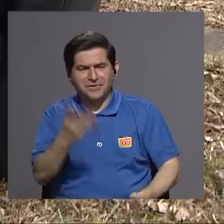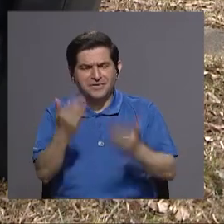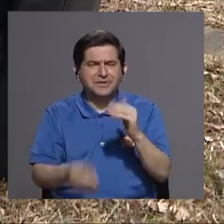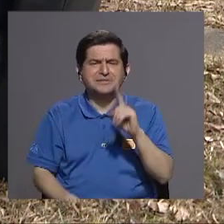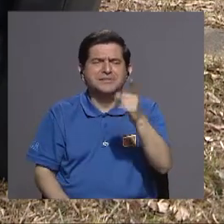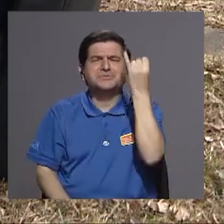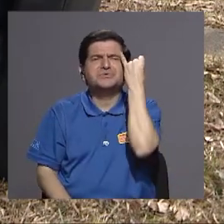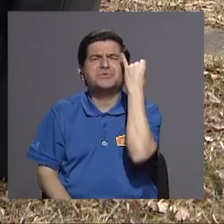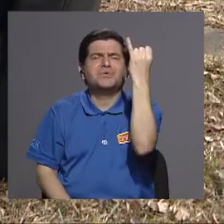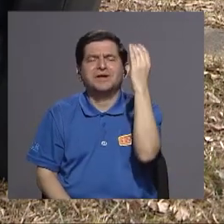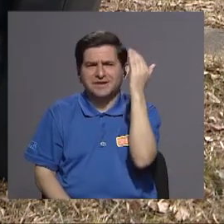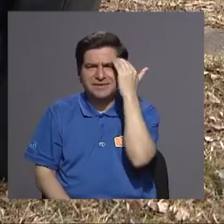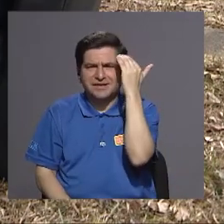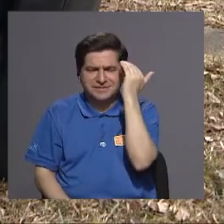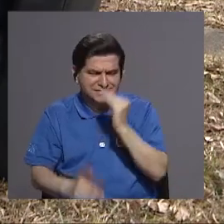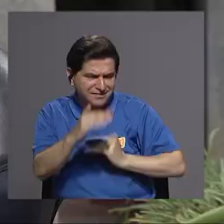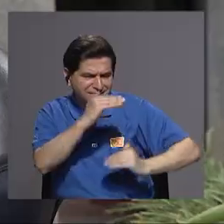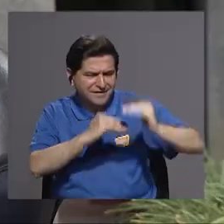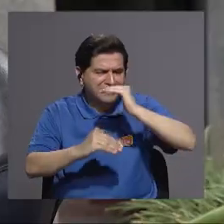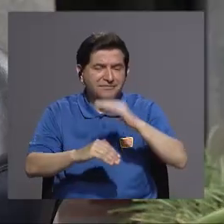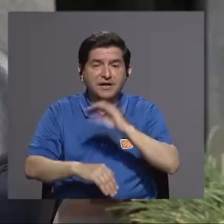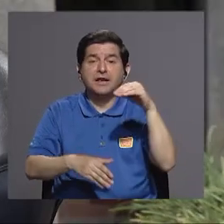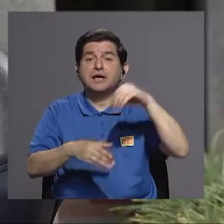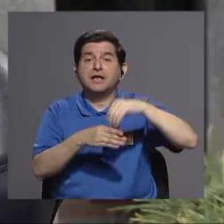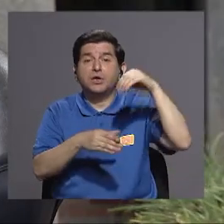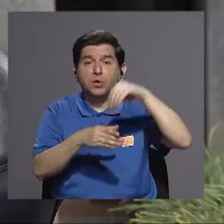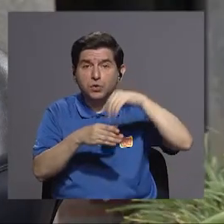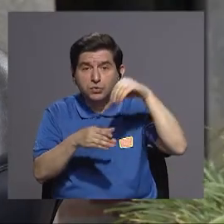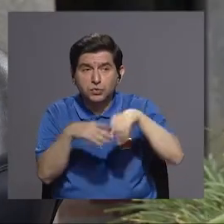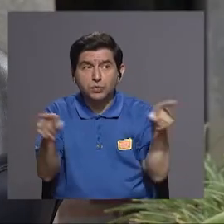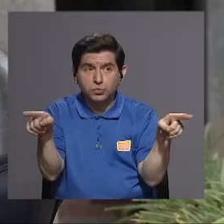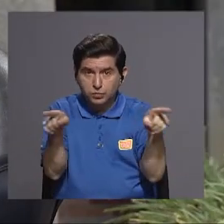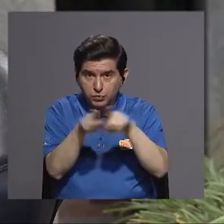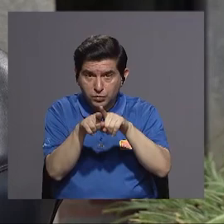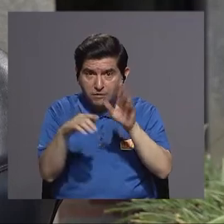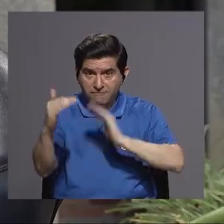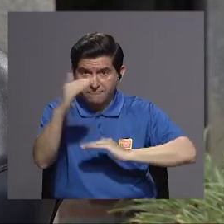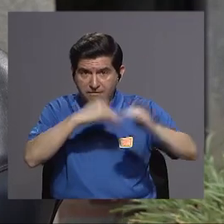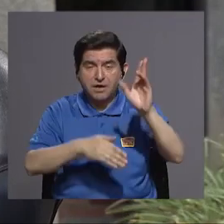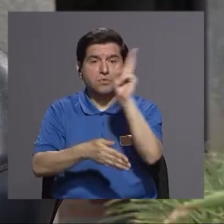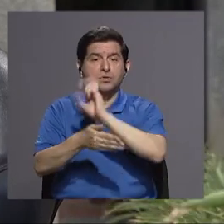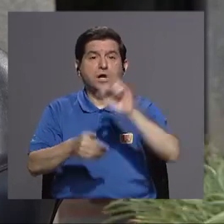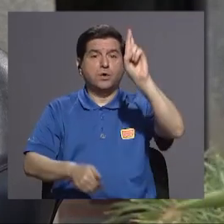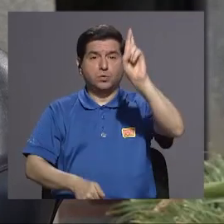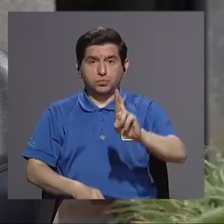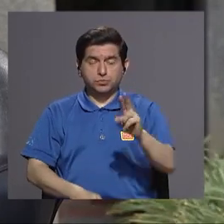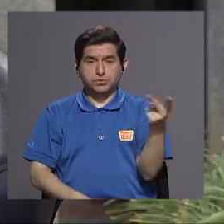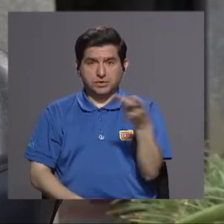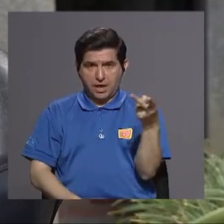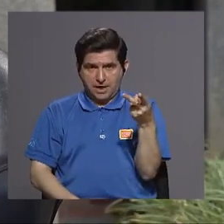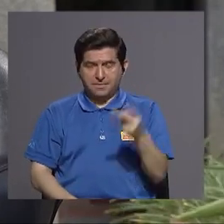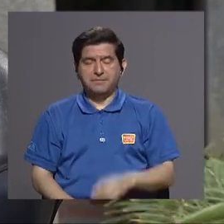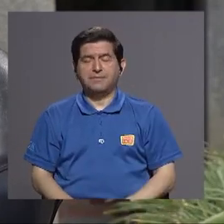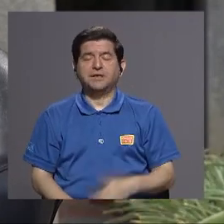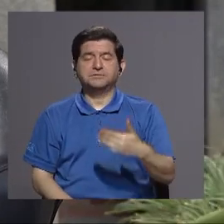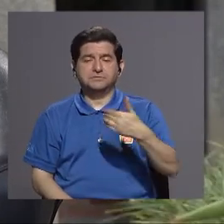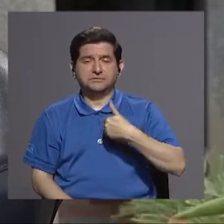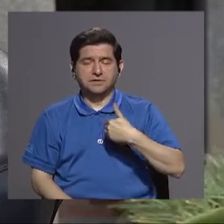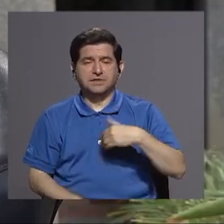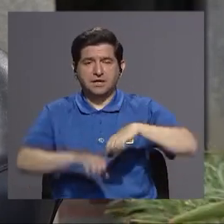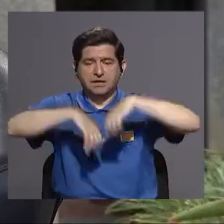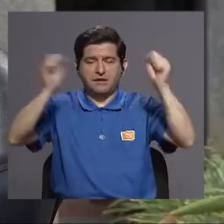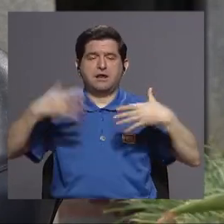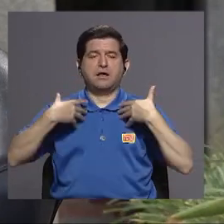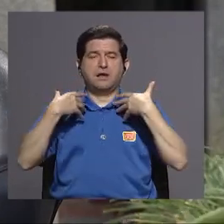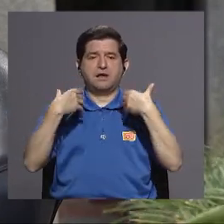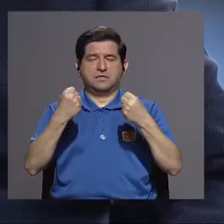pincelada de conocer a la facultad y el aporte que la facultad y la universidad de costa rica ahora la facultad de medicina tienen en el sistema